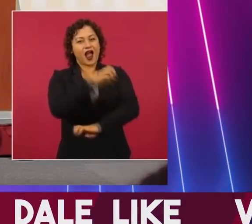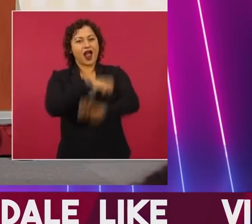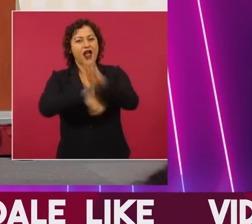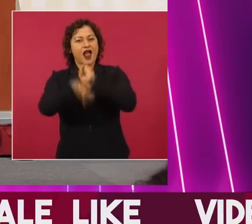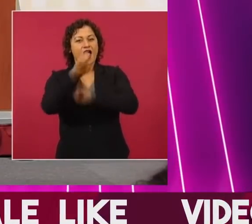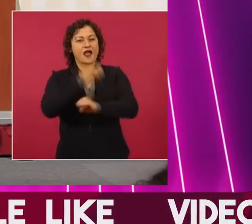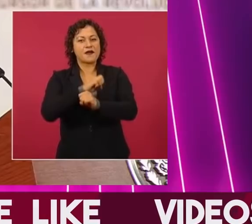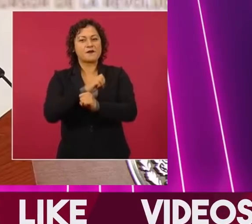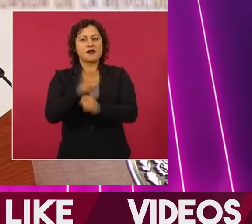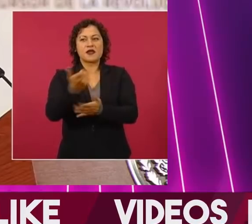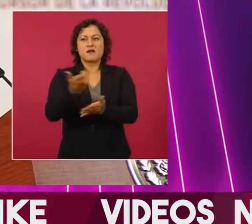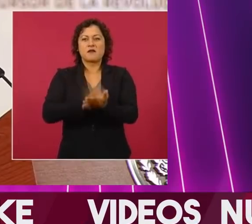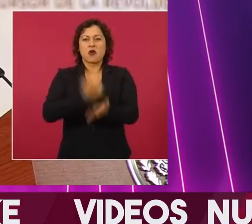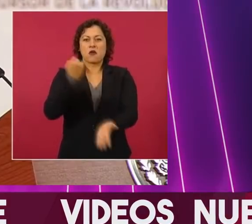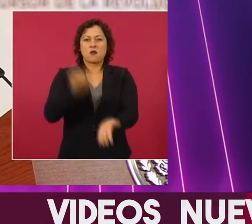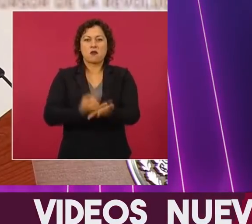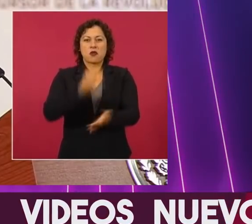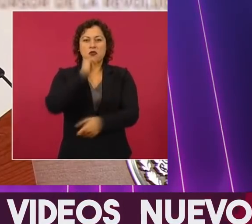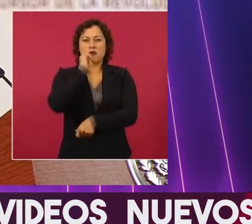amparo del poder público,